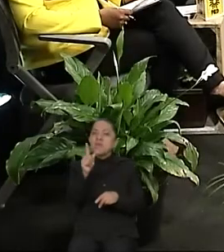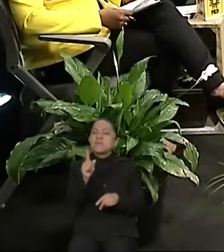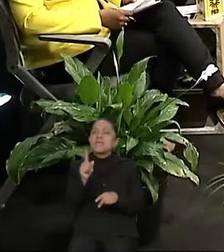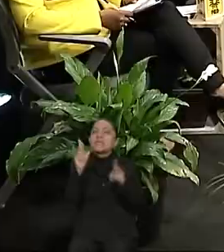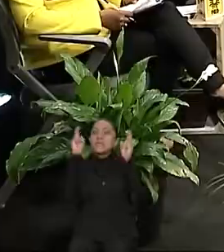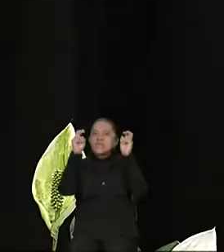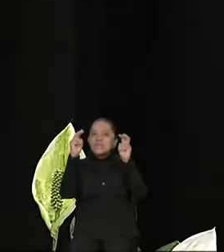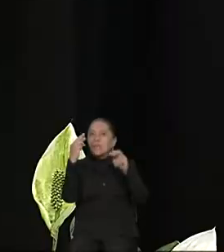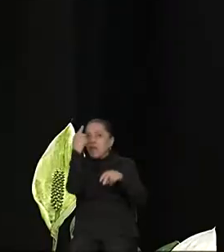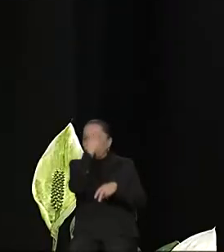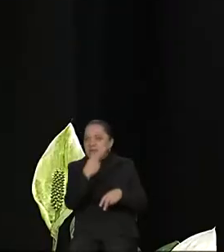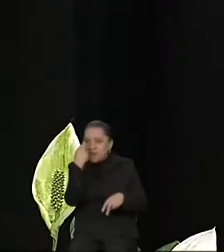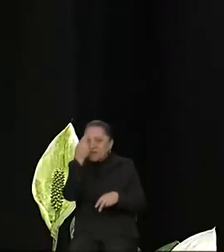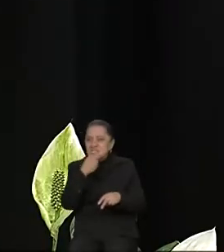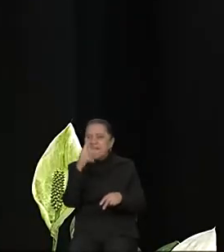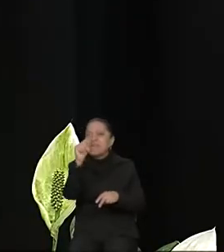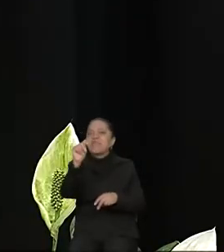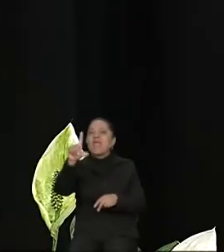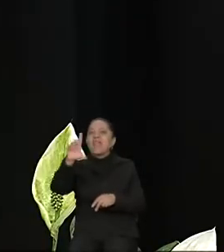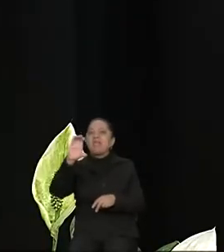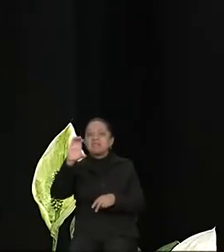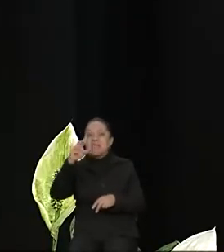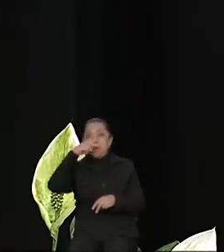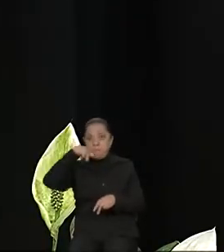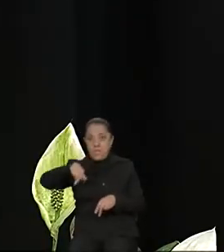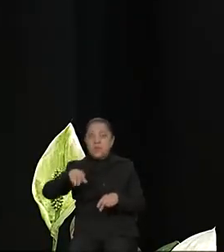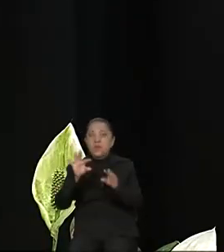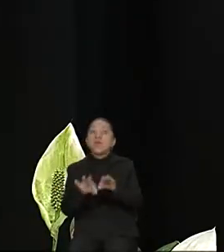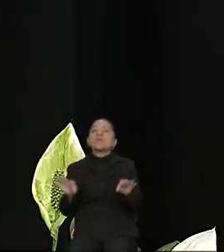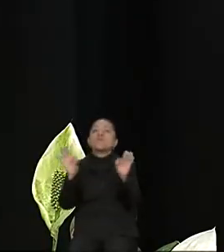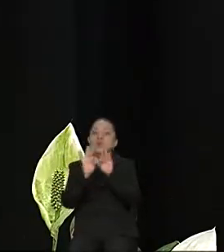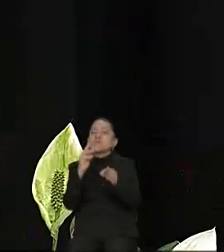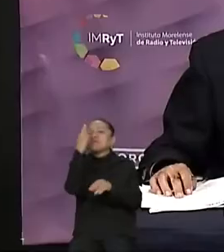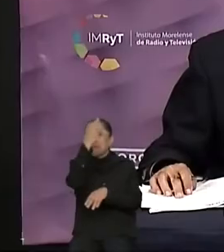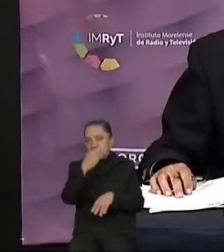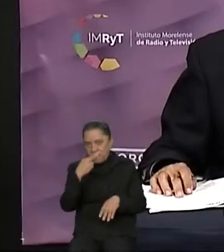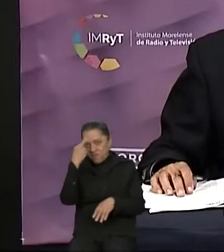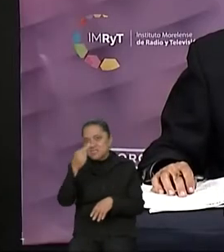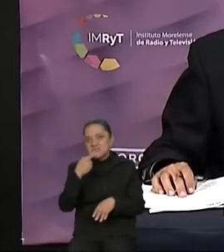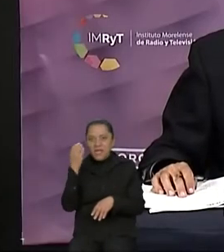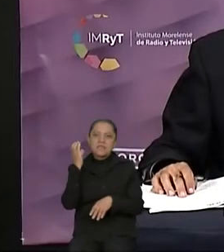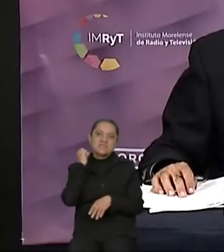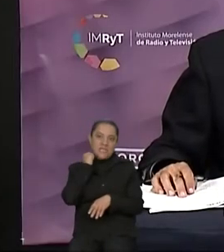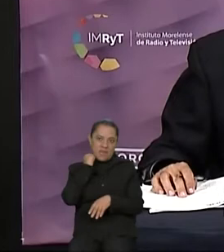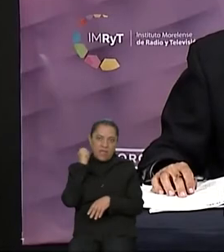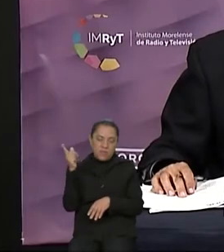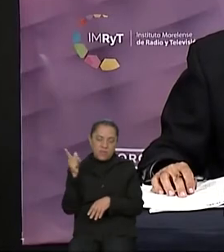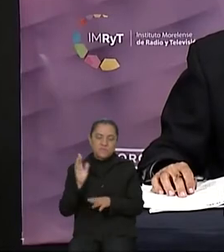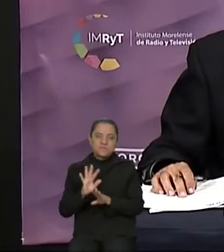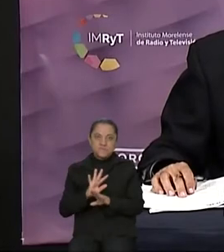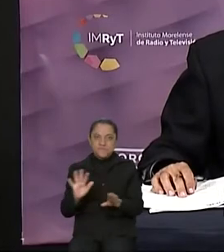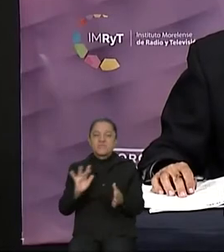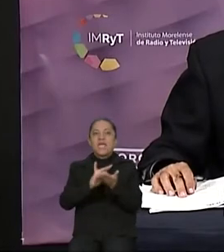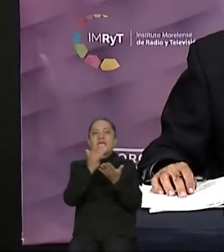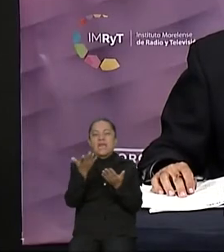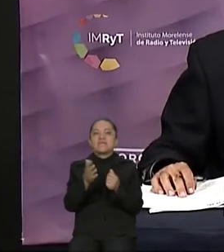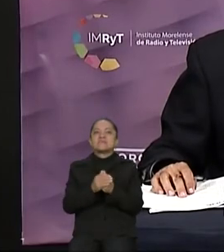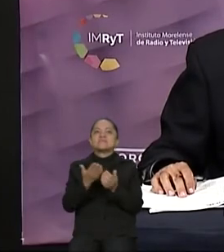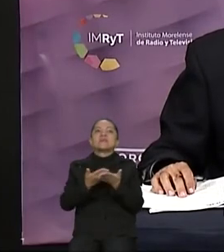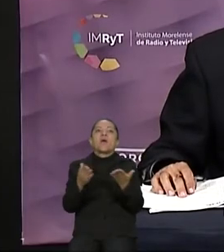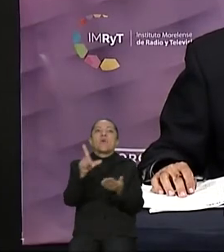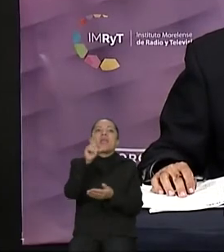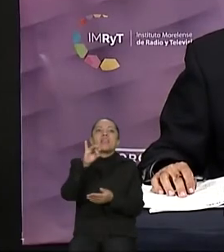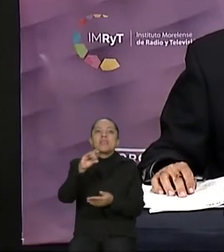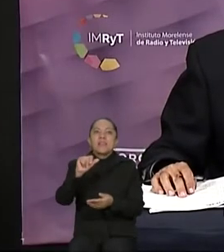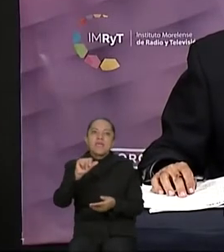cuales forma parte México, es muy importante que se revisen desde el Senado. Gracias, candidata. Vamos ahora con Lilia Ibarra Campos para la